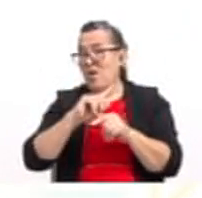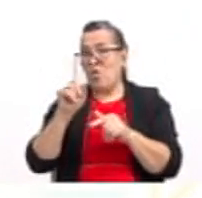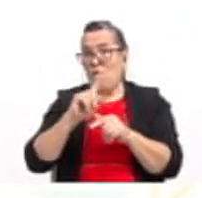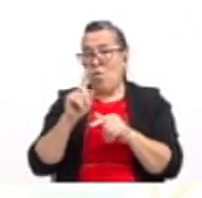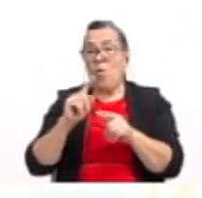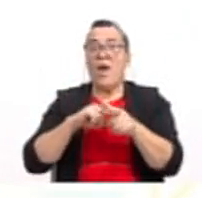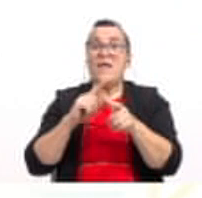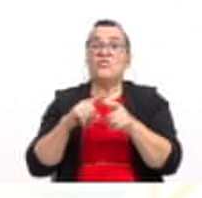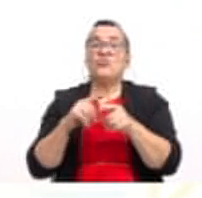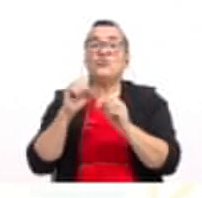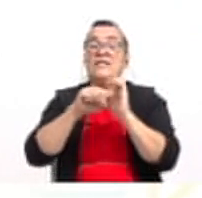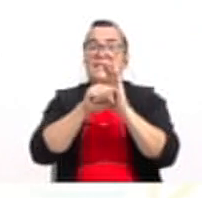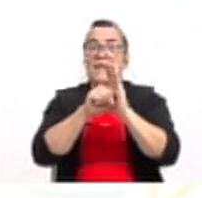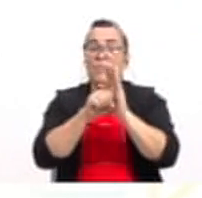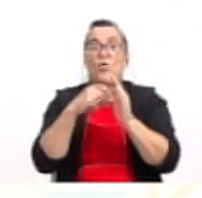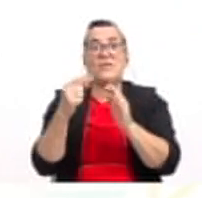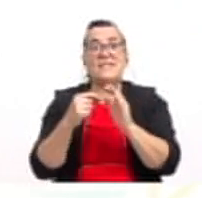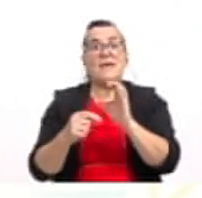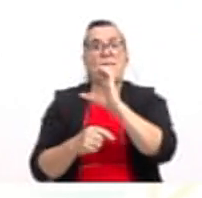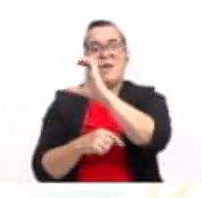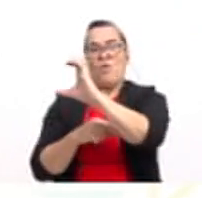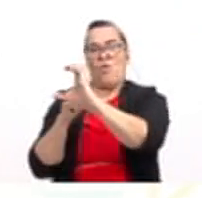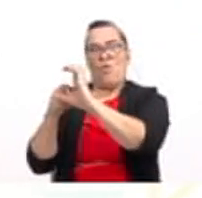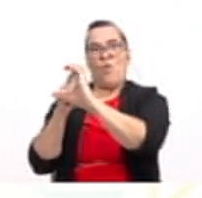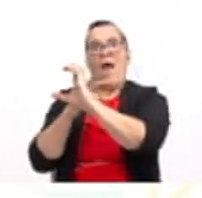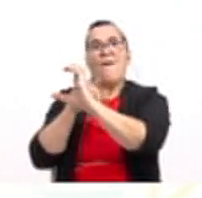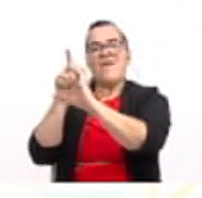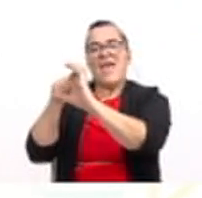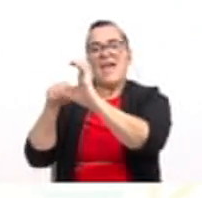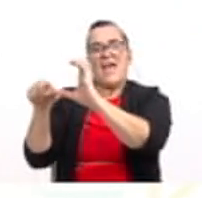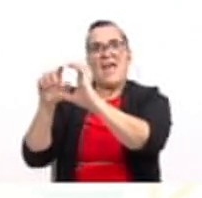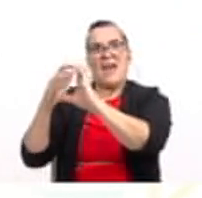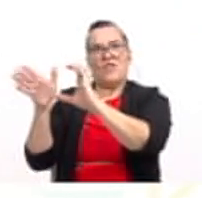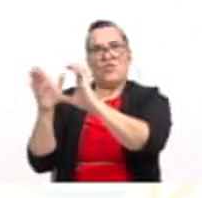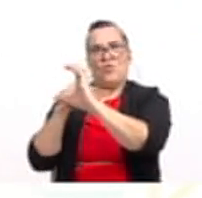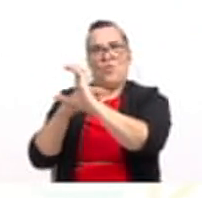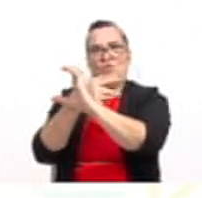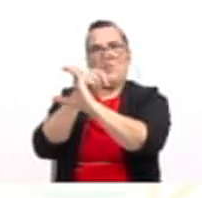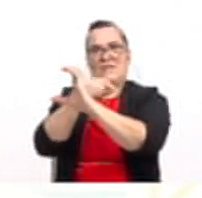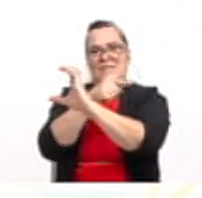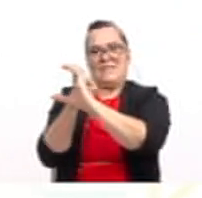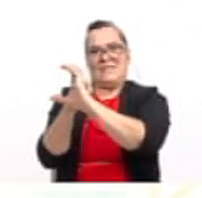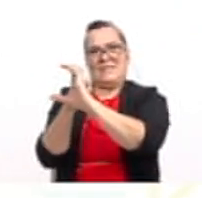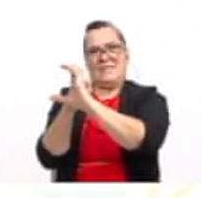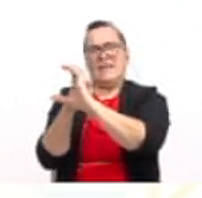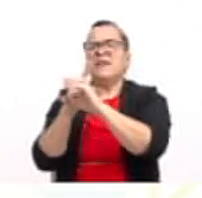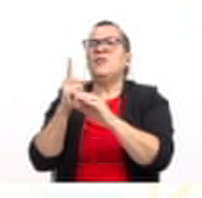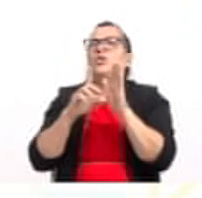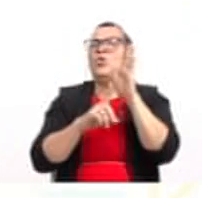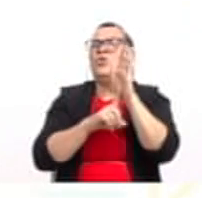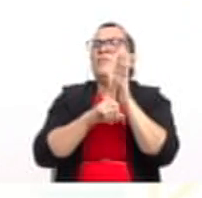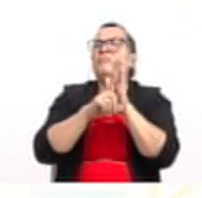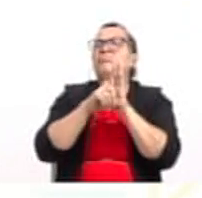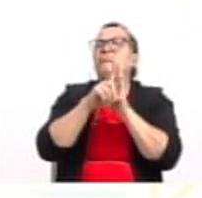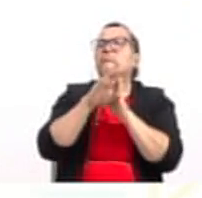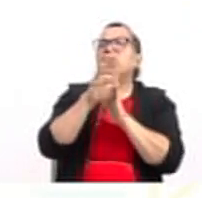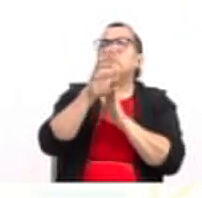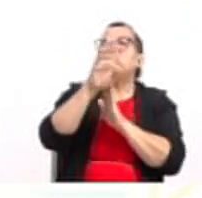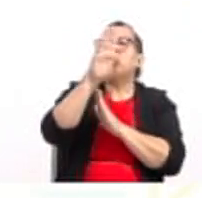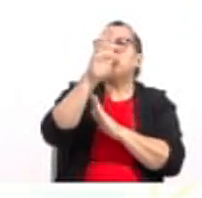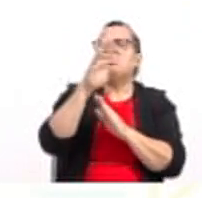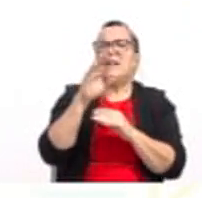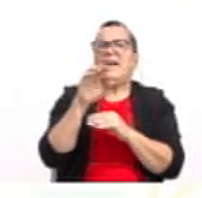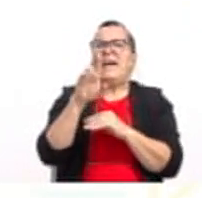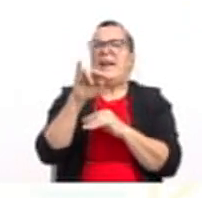es un número real, es un símbolo. Y siempre lo vamos a poner abierto. Ahora, ¿dónde crece esta función cuadrática? Pues vamos a